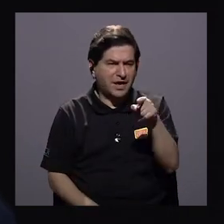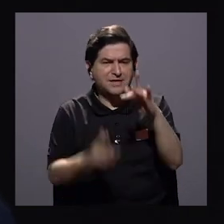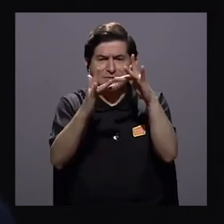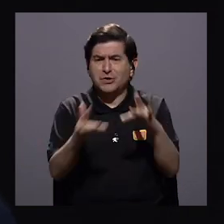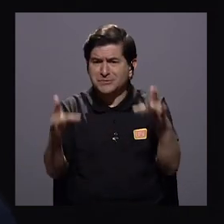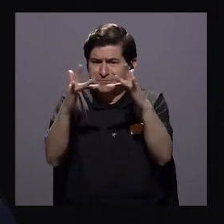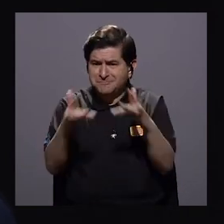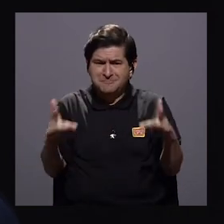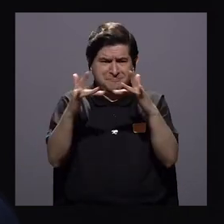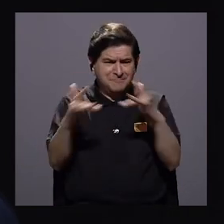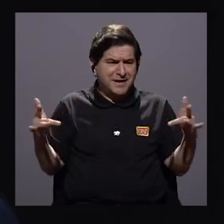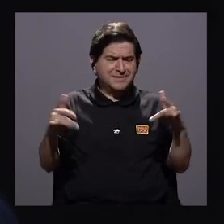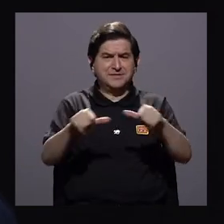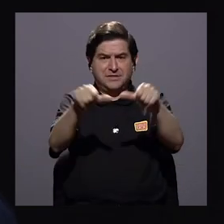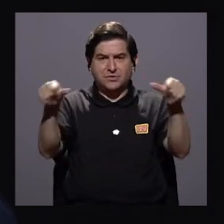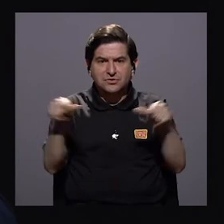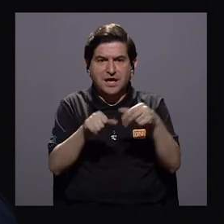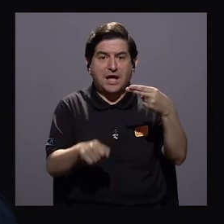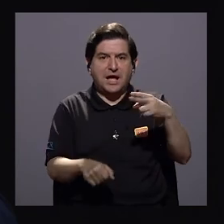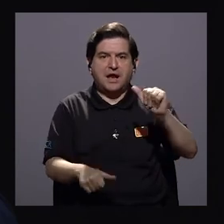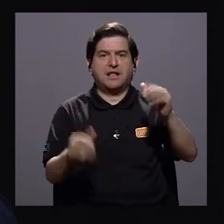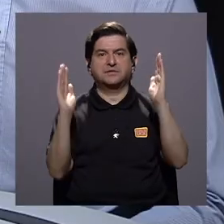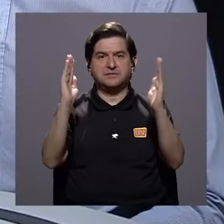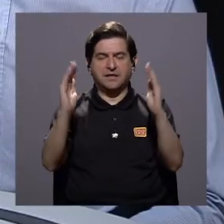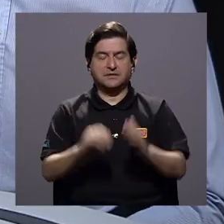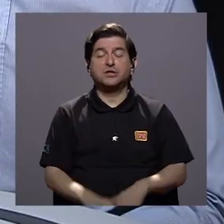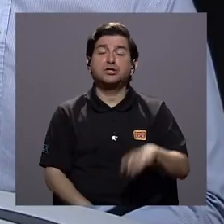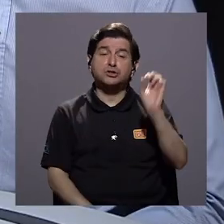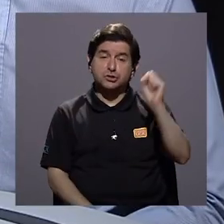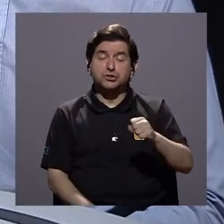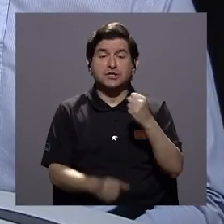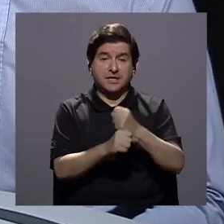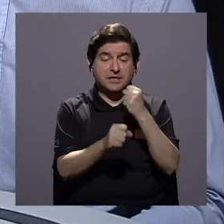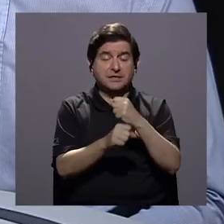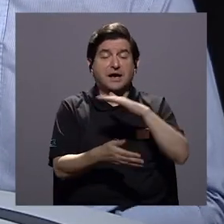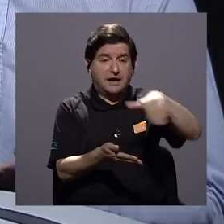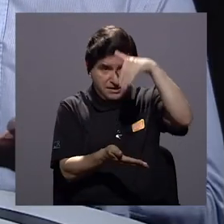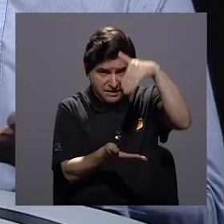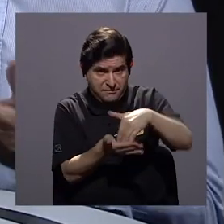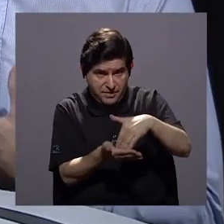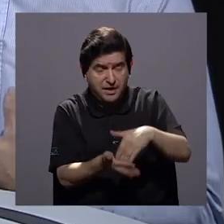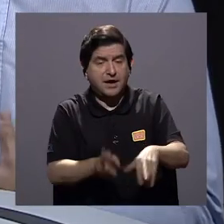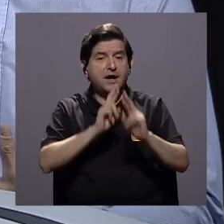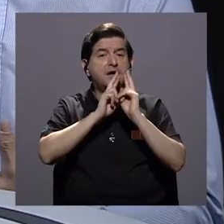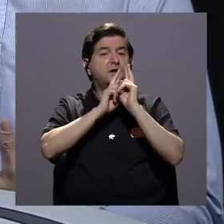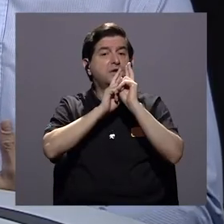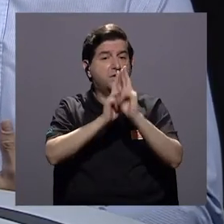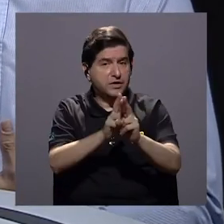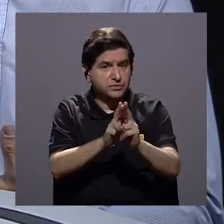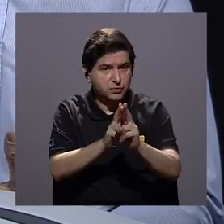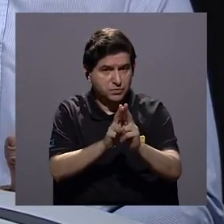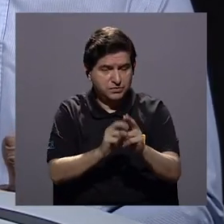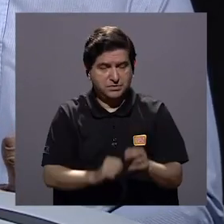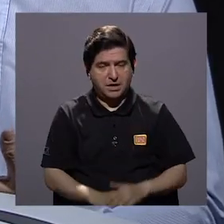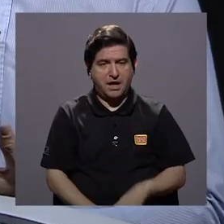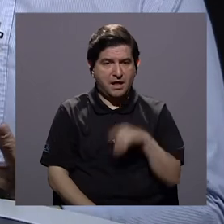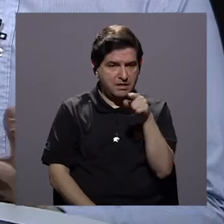cantidad de huecos que al final son muchas hectáreas, don Leonardo? Sí, creo que la tarea central valga decir que es un resultado de